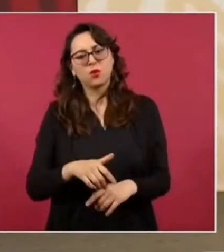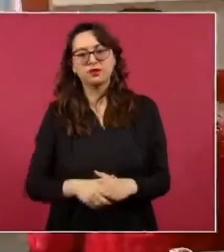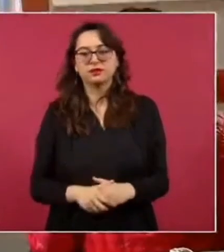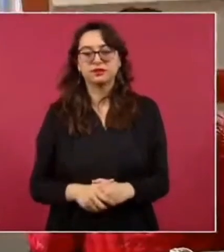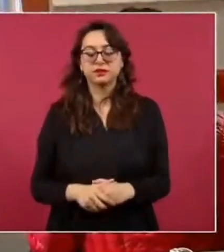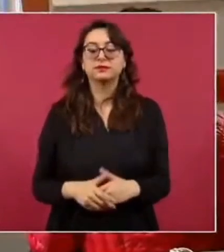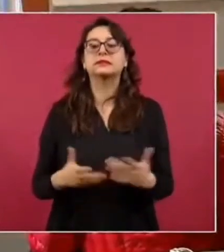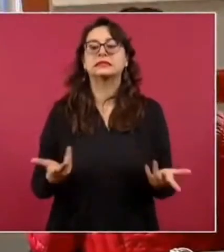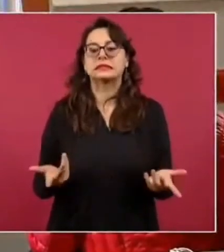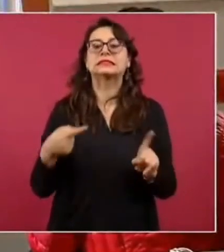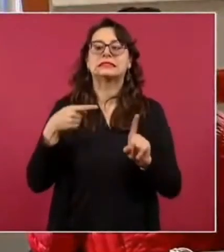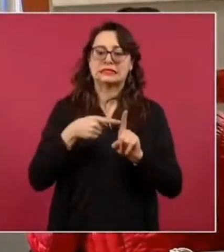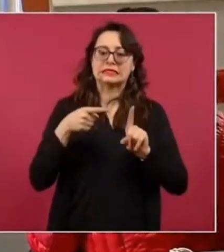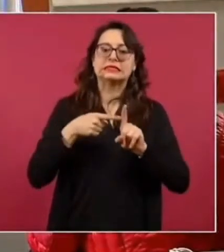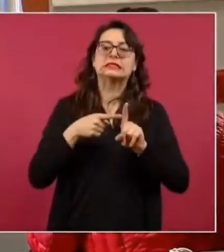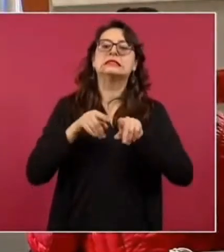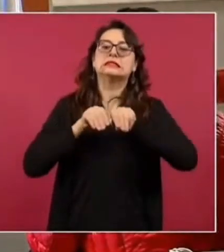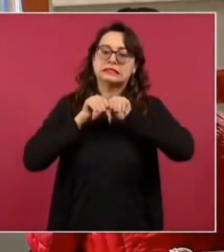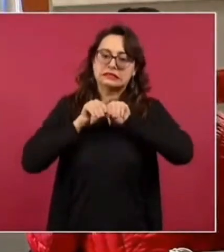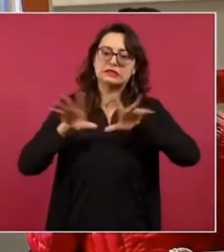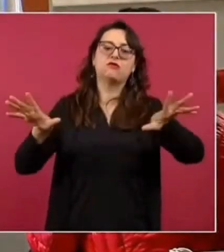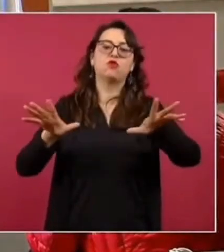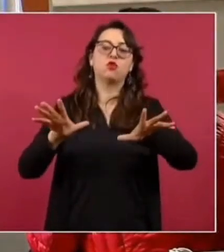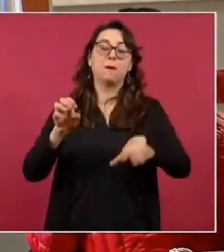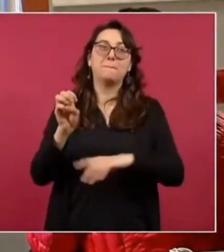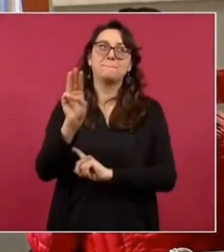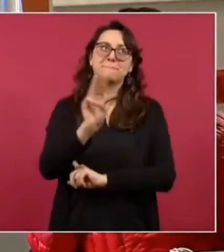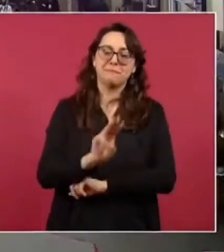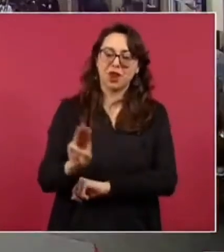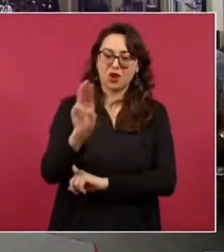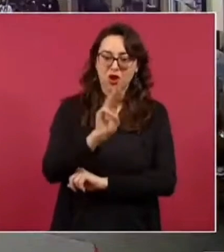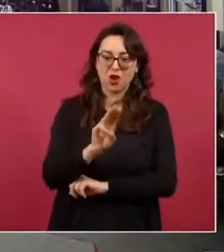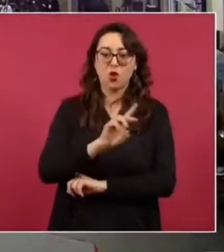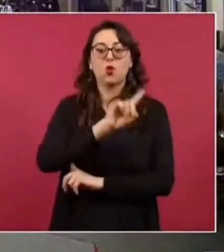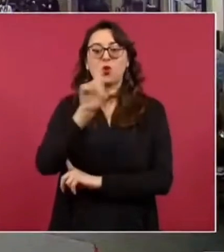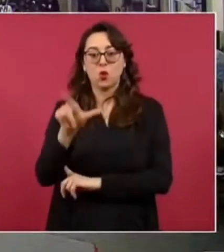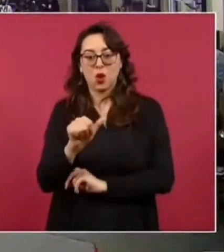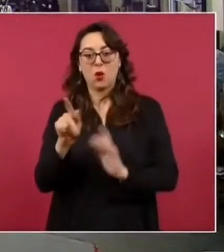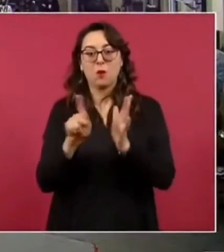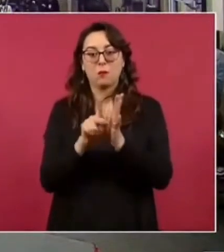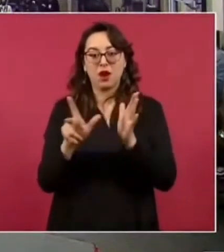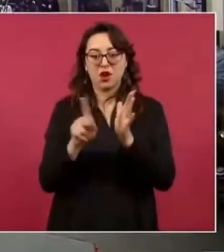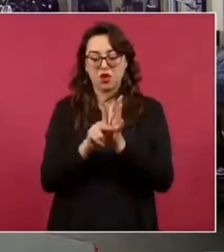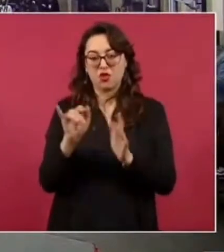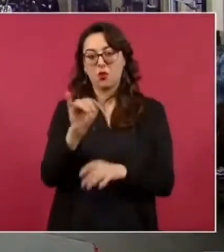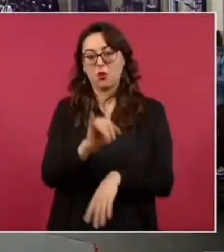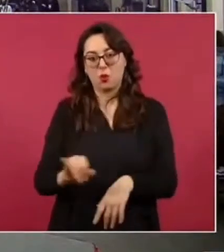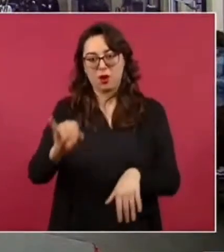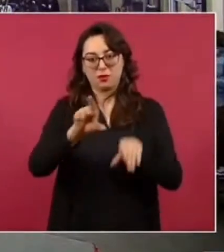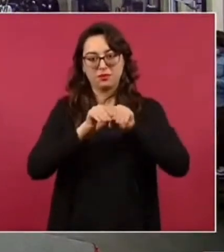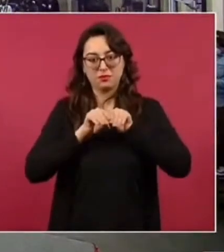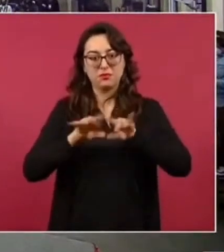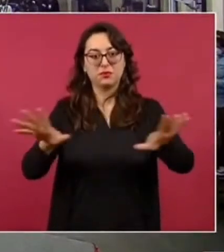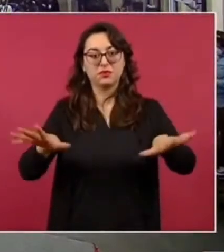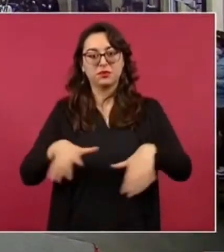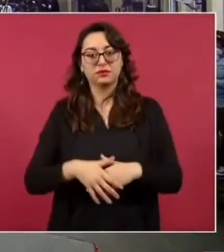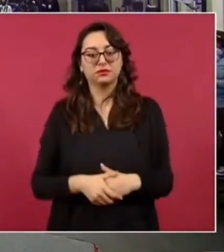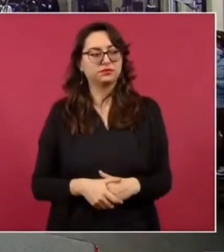declaración la hizo el miércoles se publica el jueves entonces ha sido esta semana ¿ayer no lo no lo publicaron?